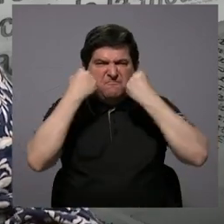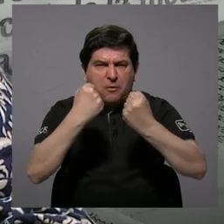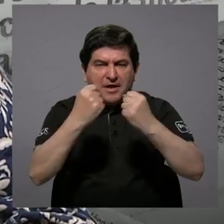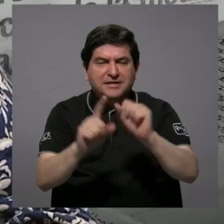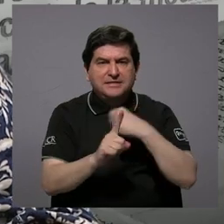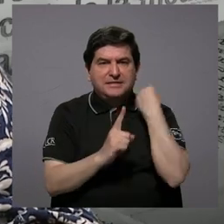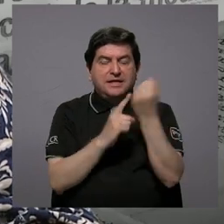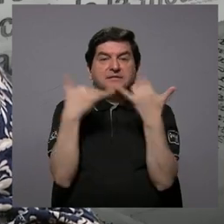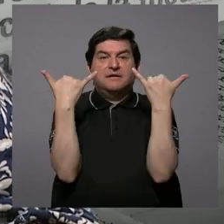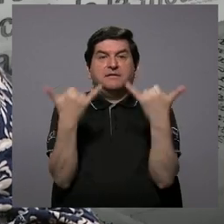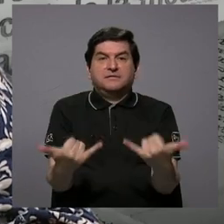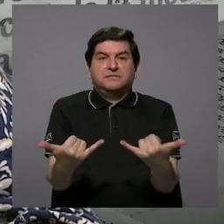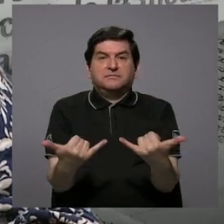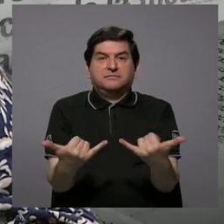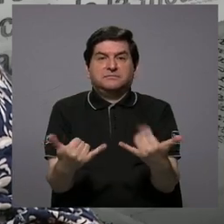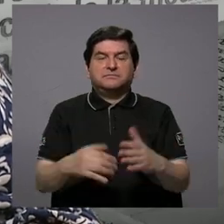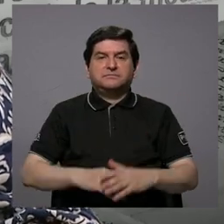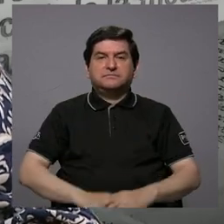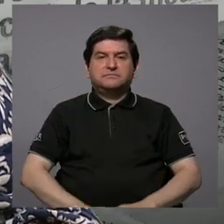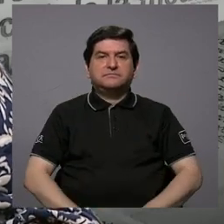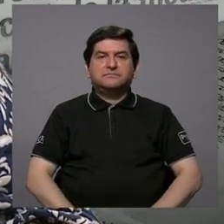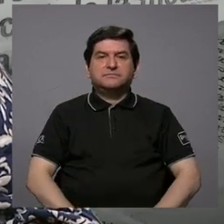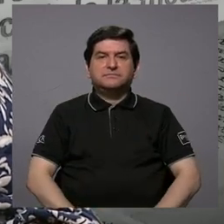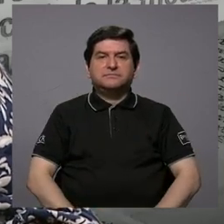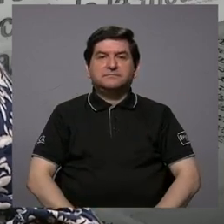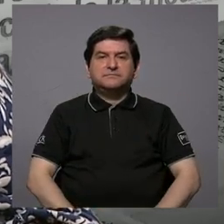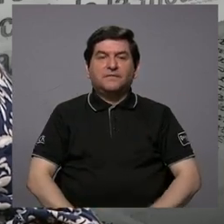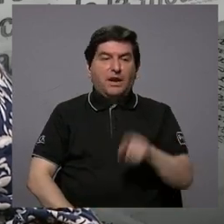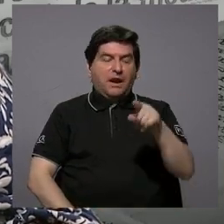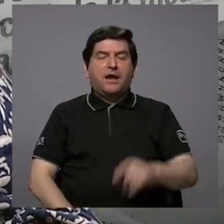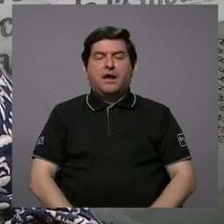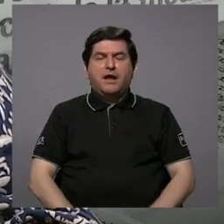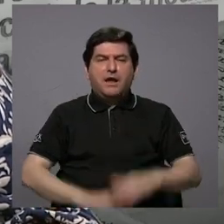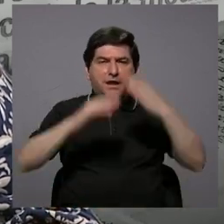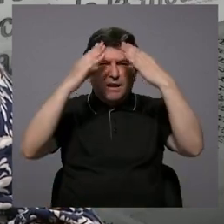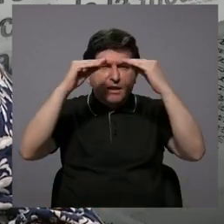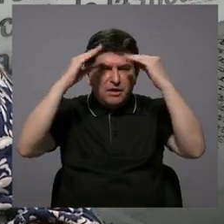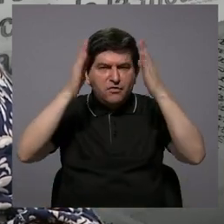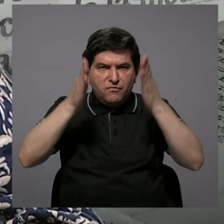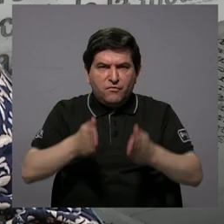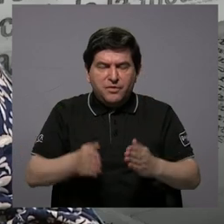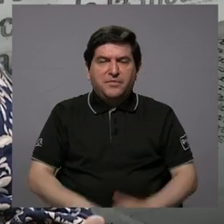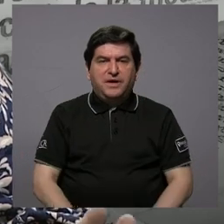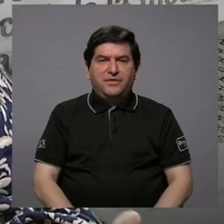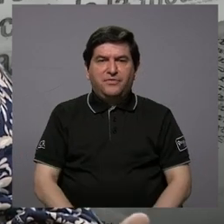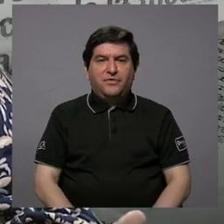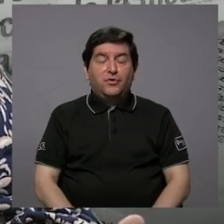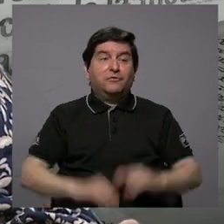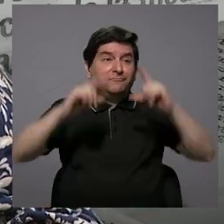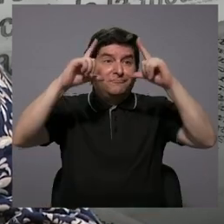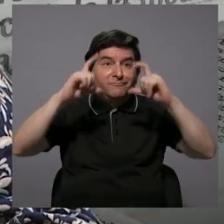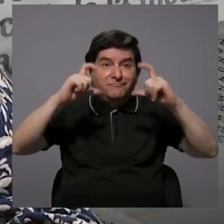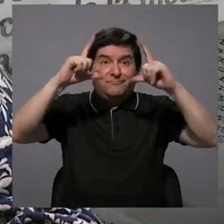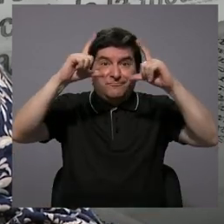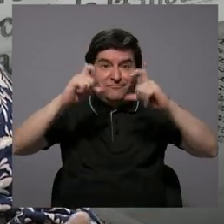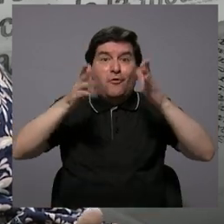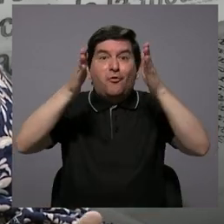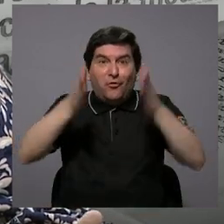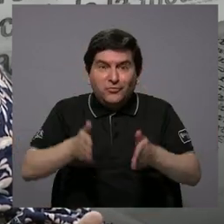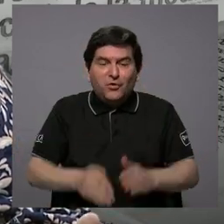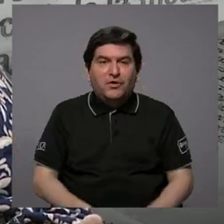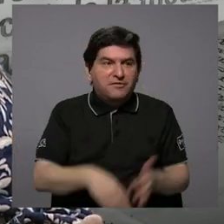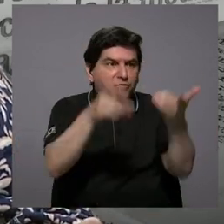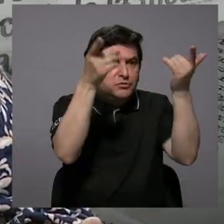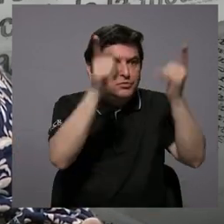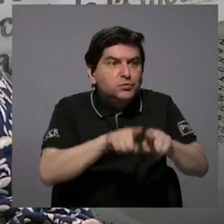la situación actual. Fue reportero también típico, fotógrafo de cualquier